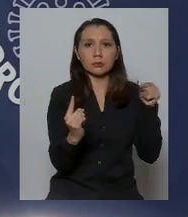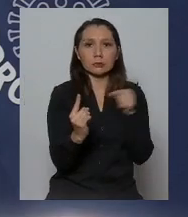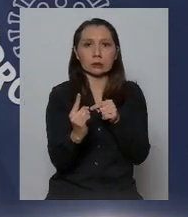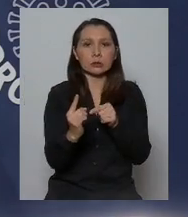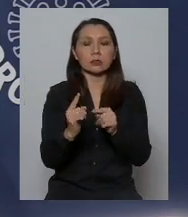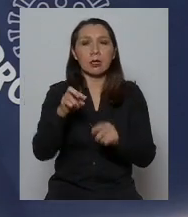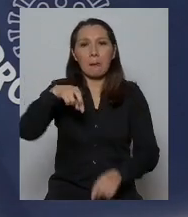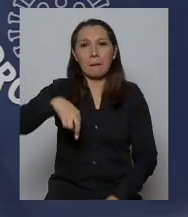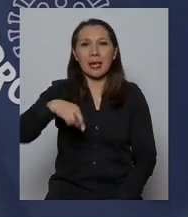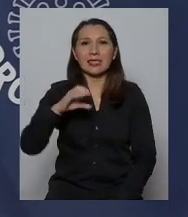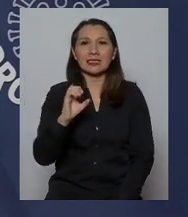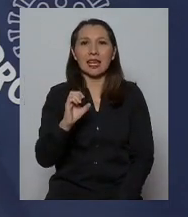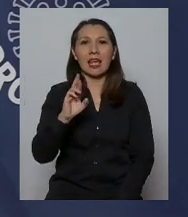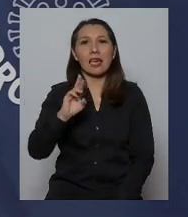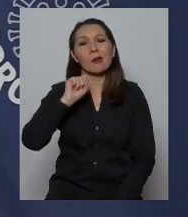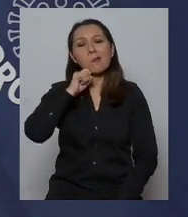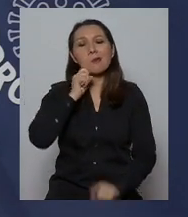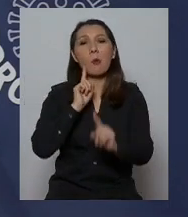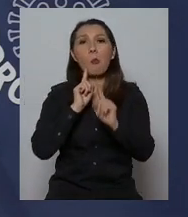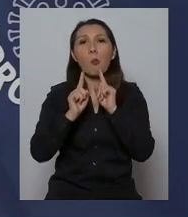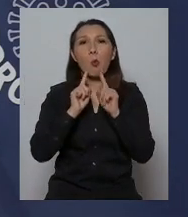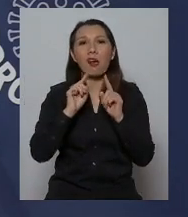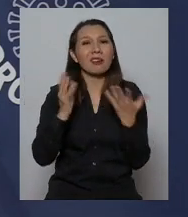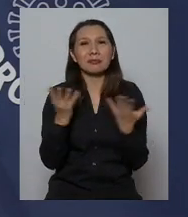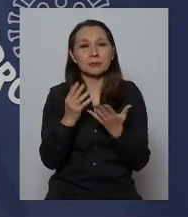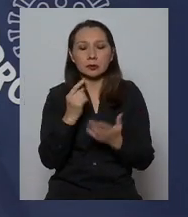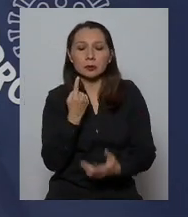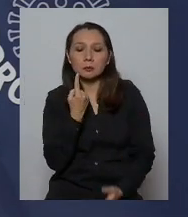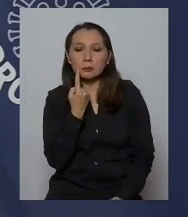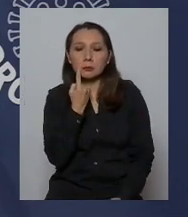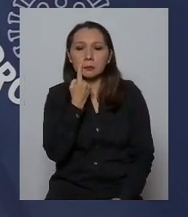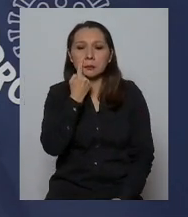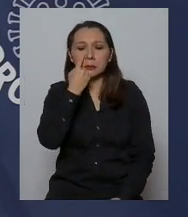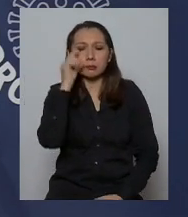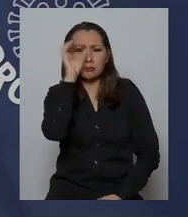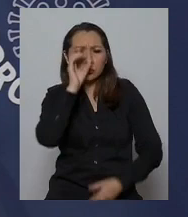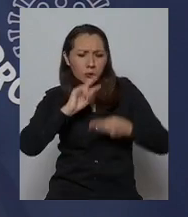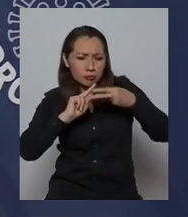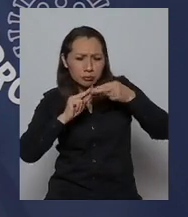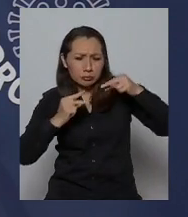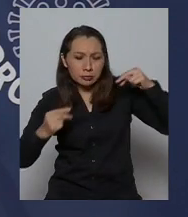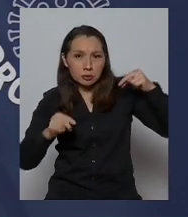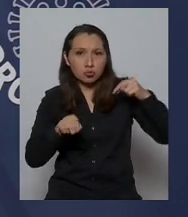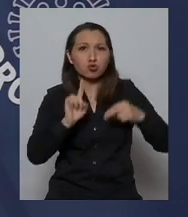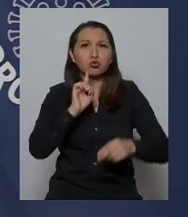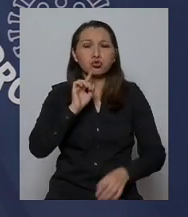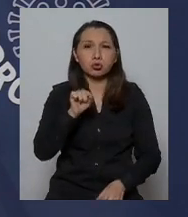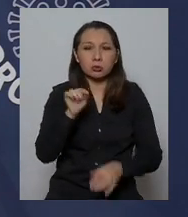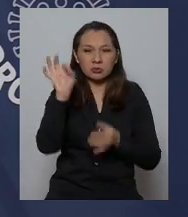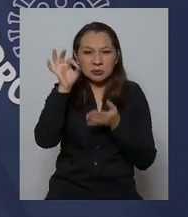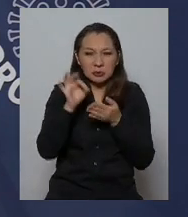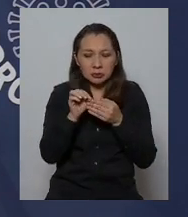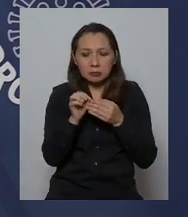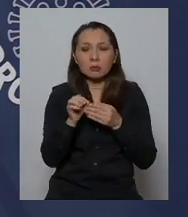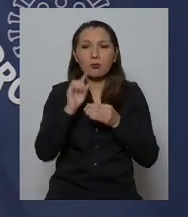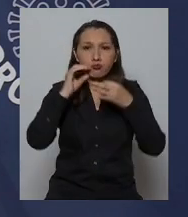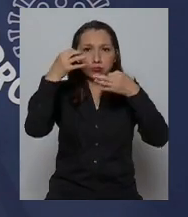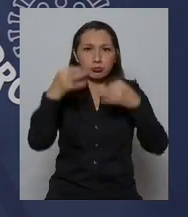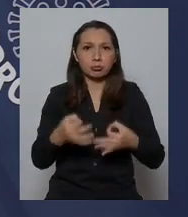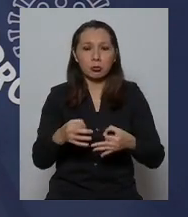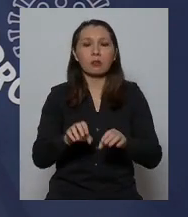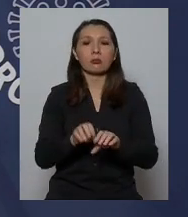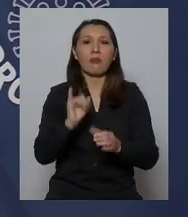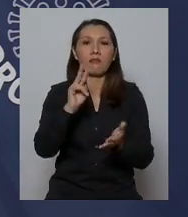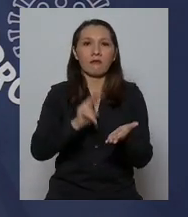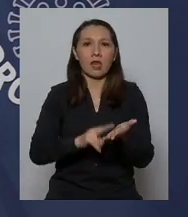PCR, de polimerasa en cadena, para detectar la presencia del virus, propiamente